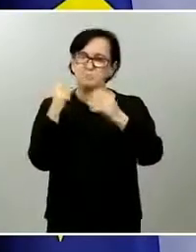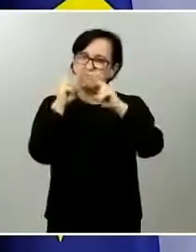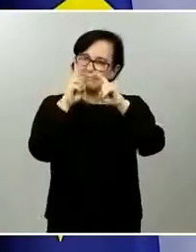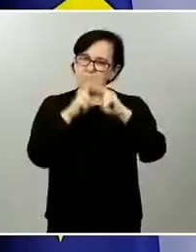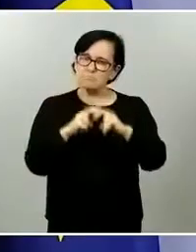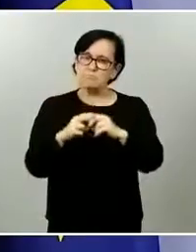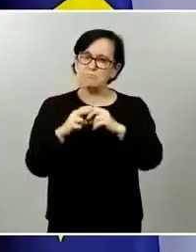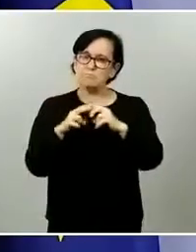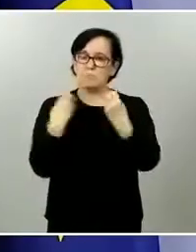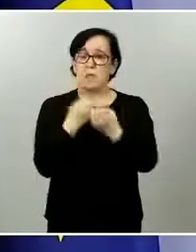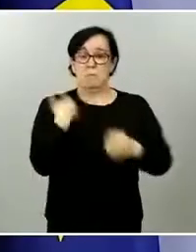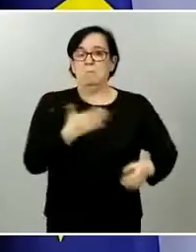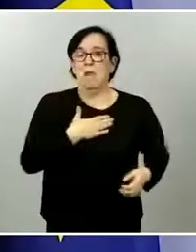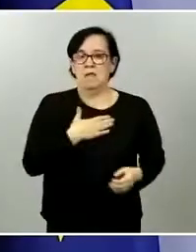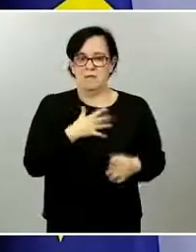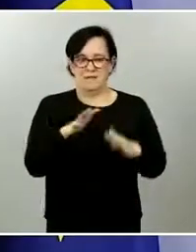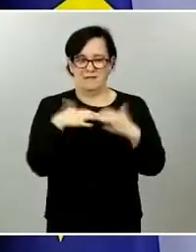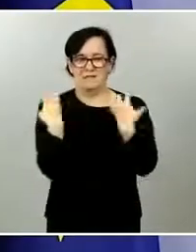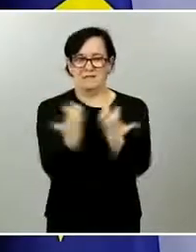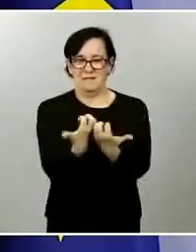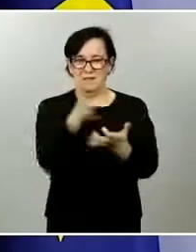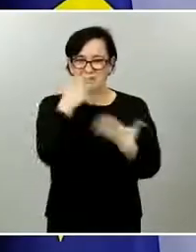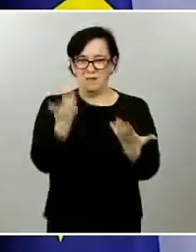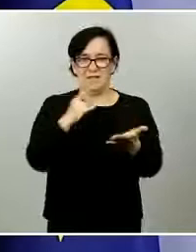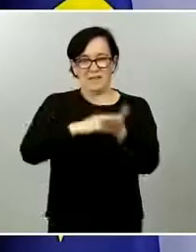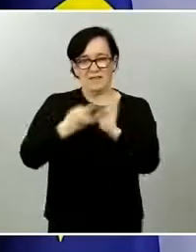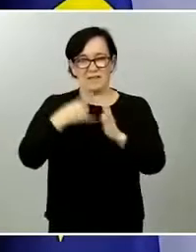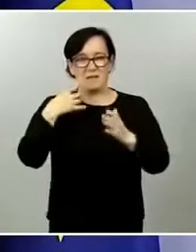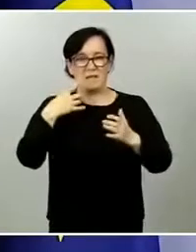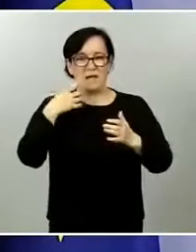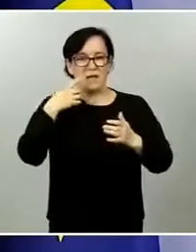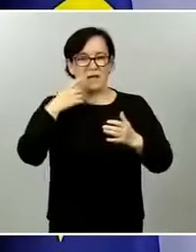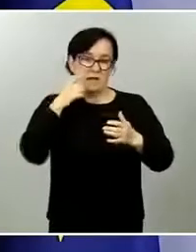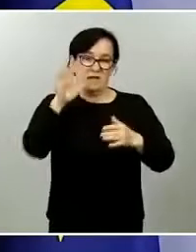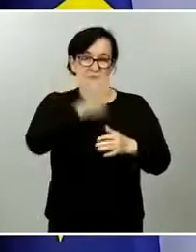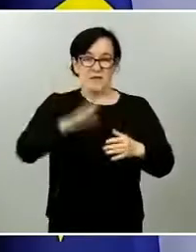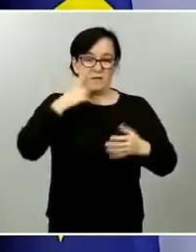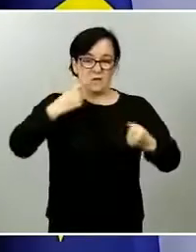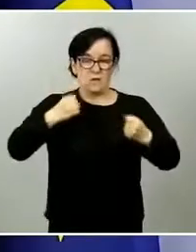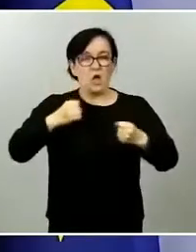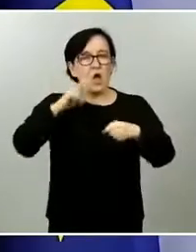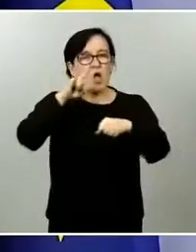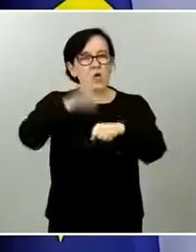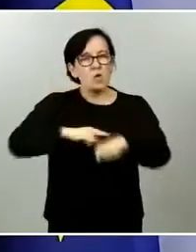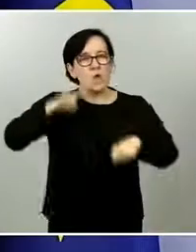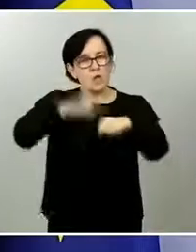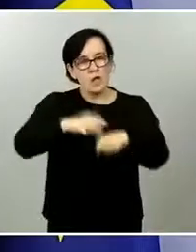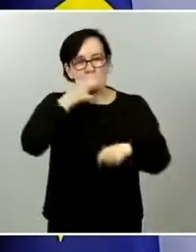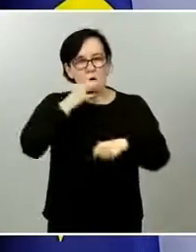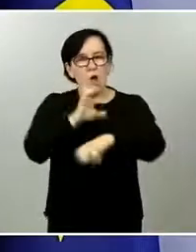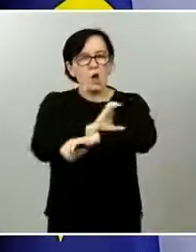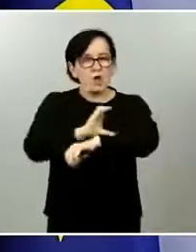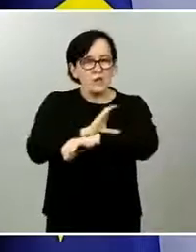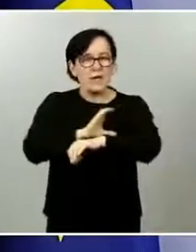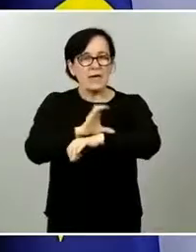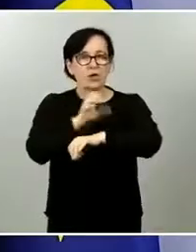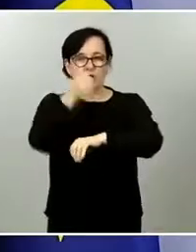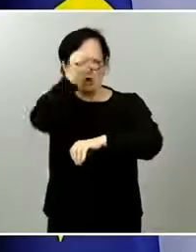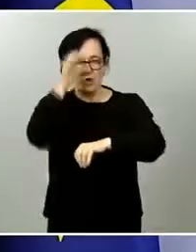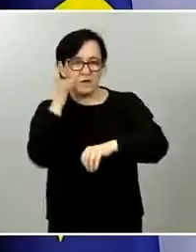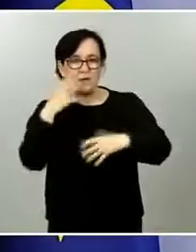muy interesantes de varios presidentes autonómicos que vamos a estudiar. Vamos a empezar a estudiar mañana mismo en el